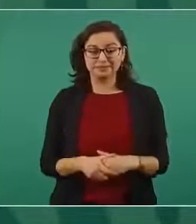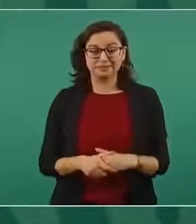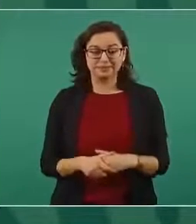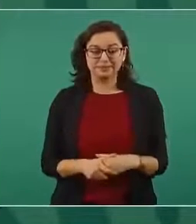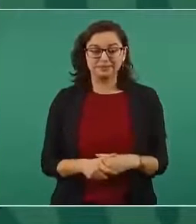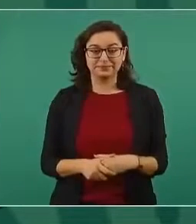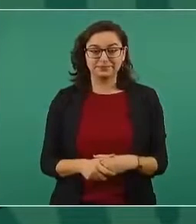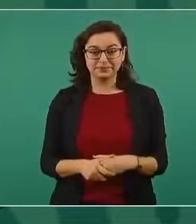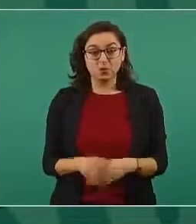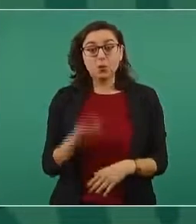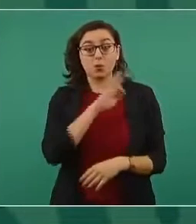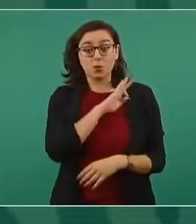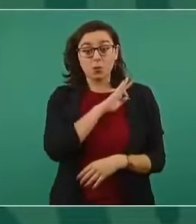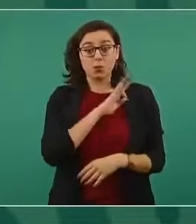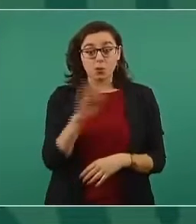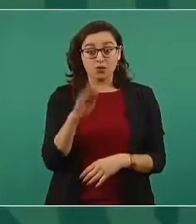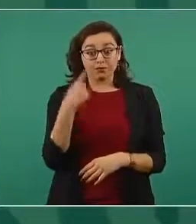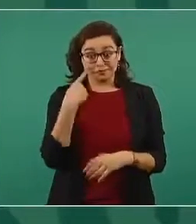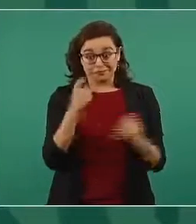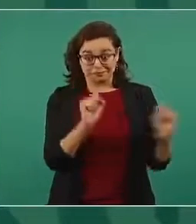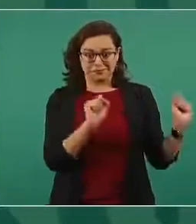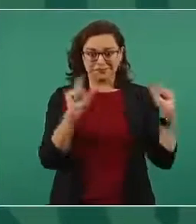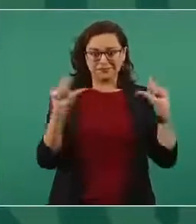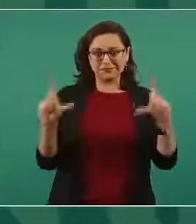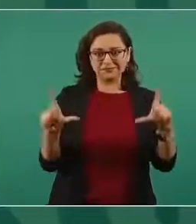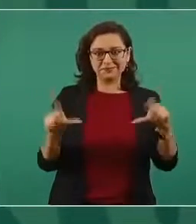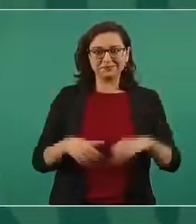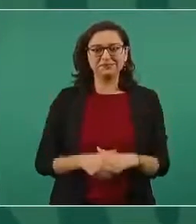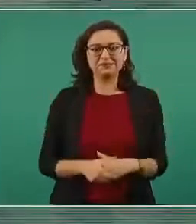¿Nos puedes poner la gráfica?